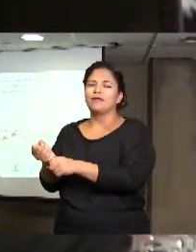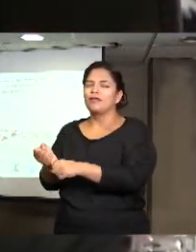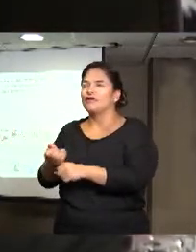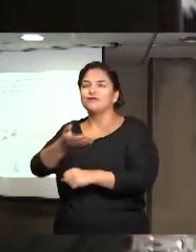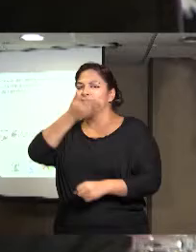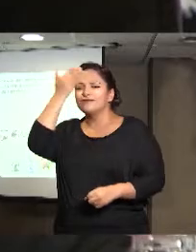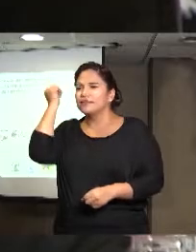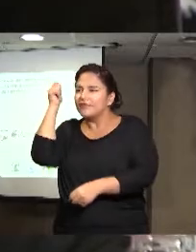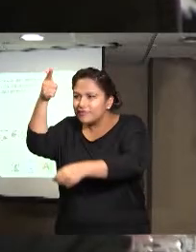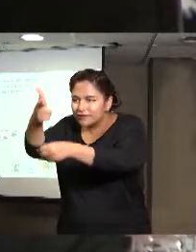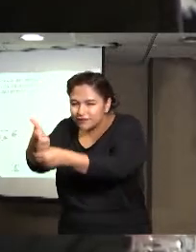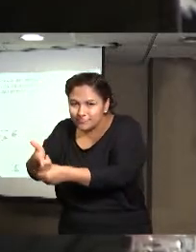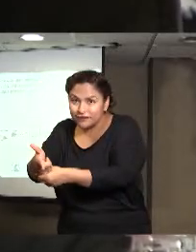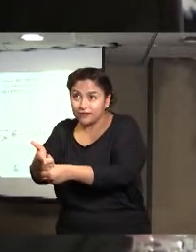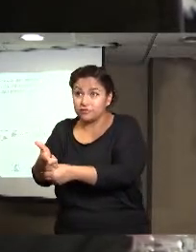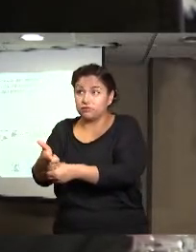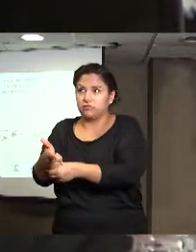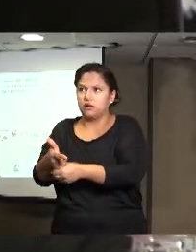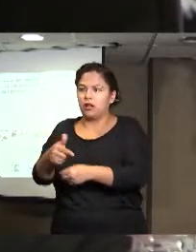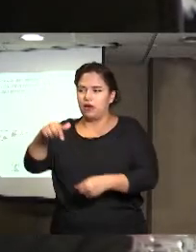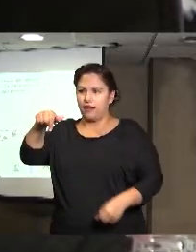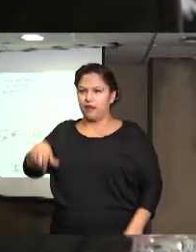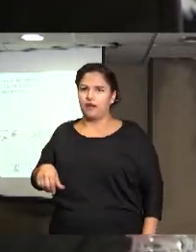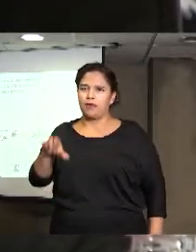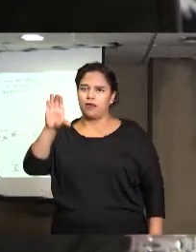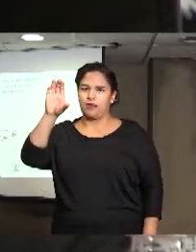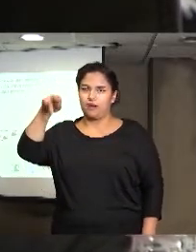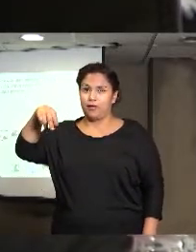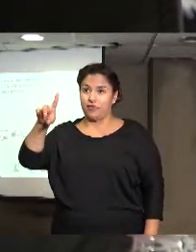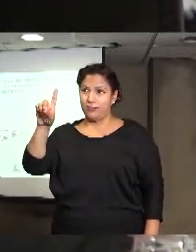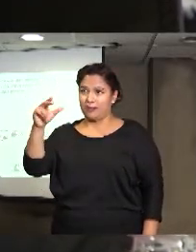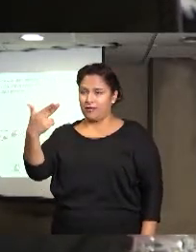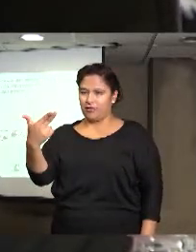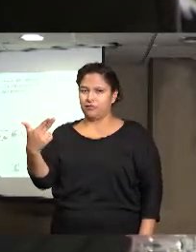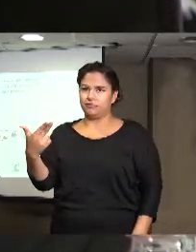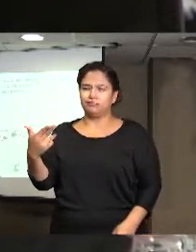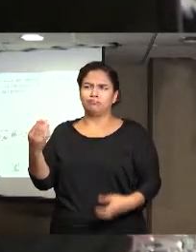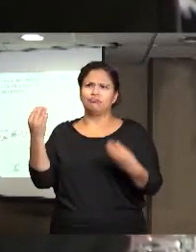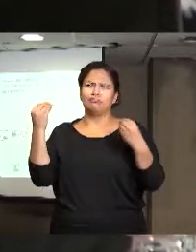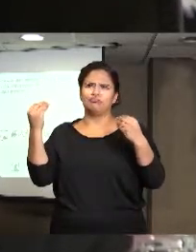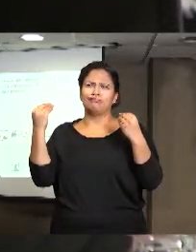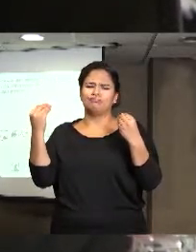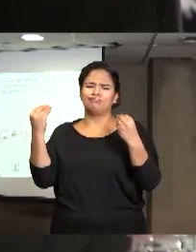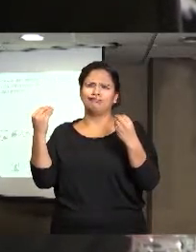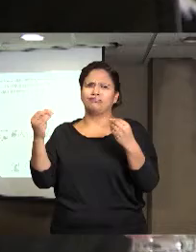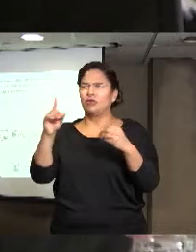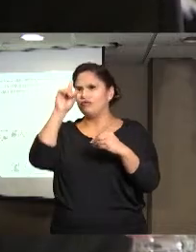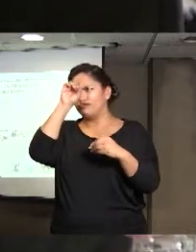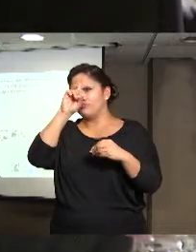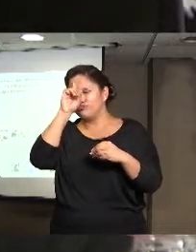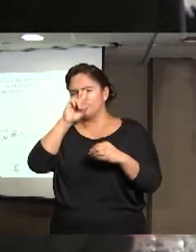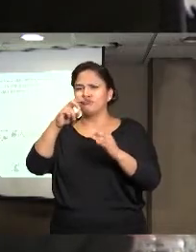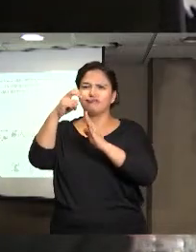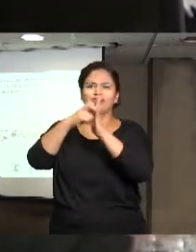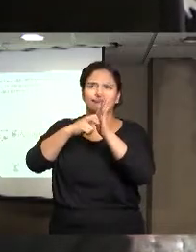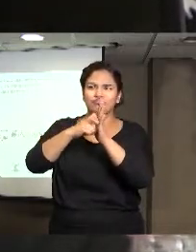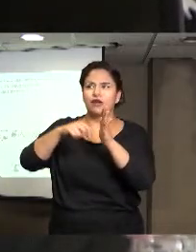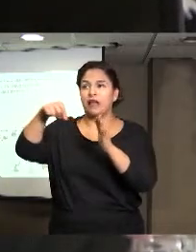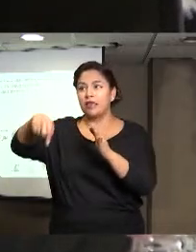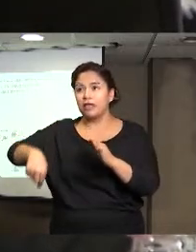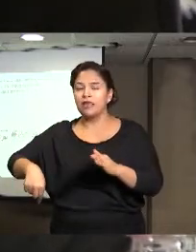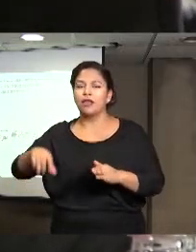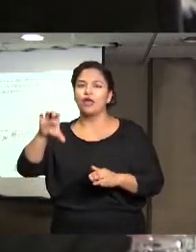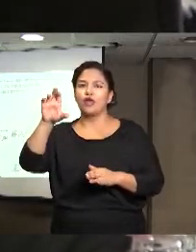A pesar de que se ha dado… La Comisión Nacional ha dado capacitación, ¿qué le puedo decir? Durante muchísimos años, la CROC también.